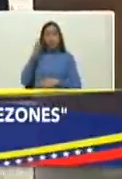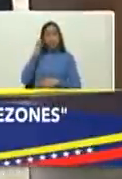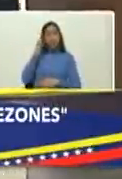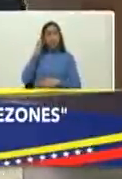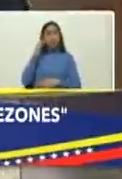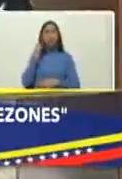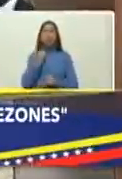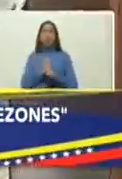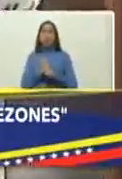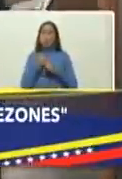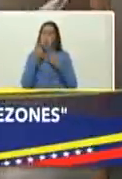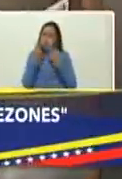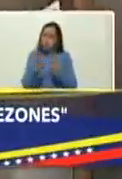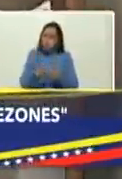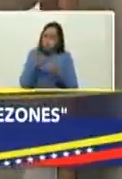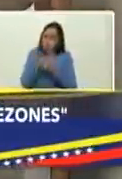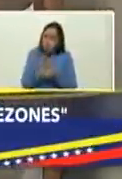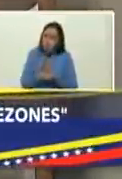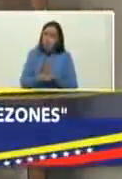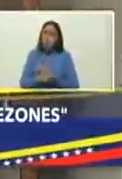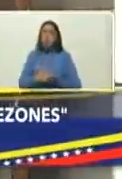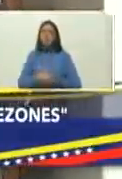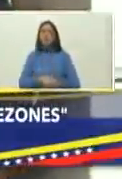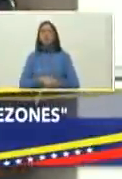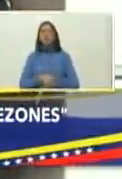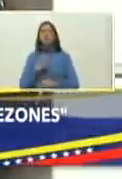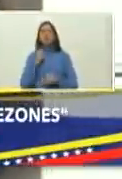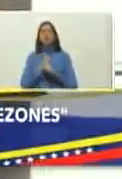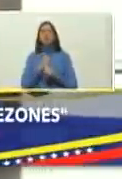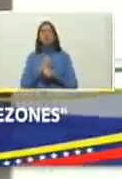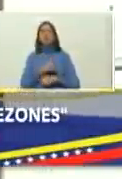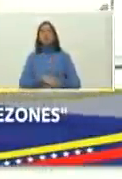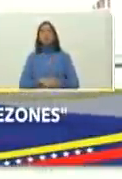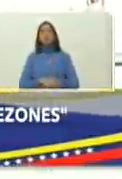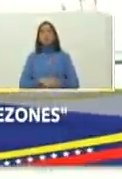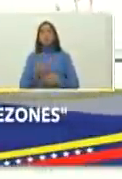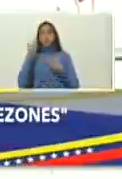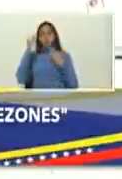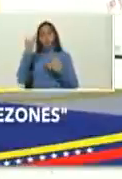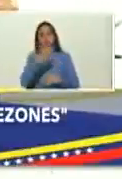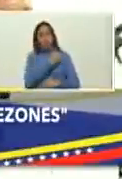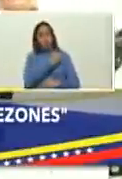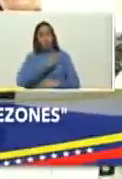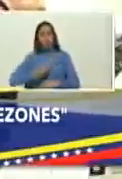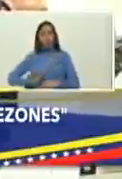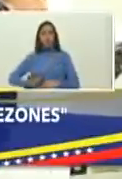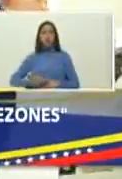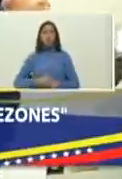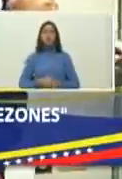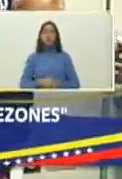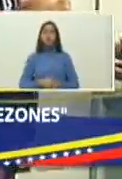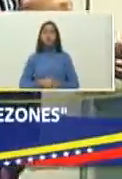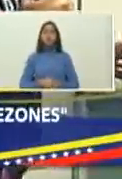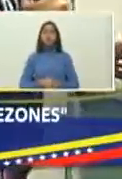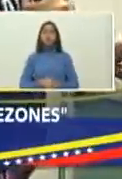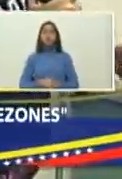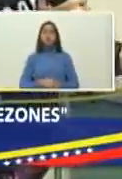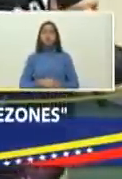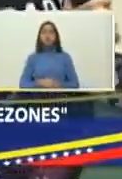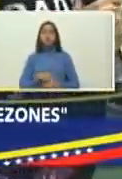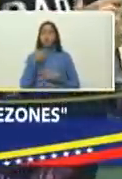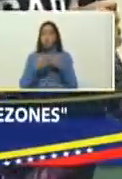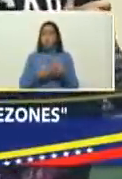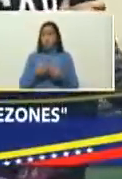vamos a irle contando al presidente todo lo que fue la cometida saludos presidente sí ciertamente hubo una